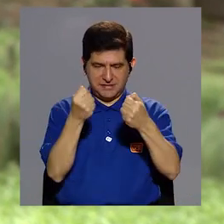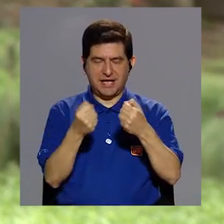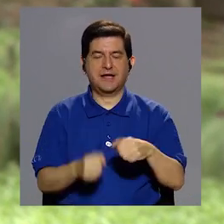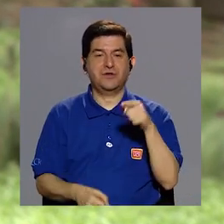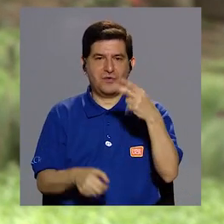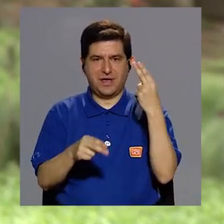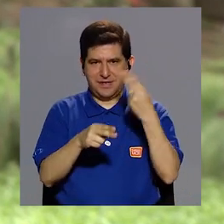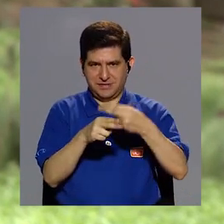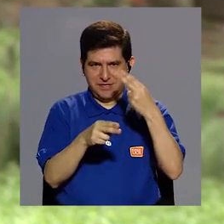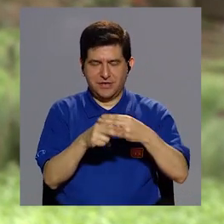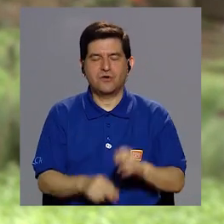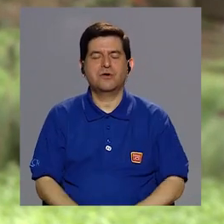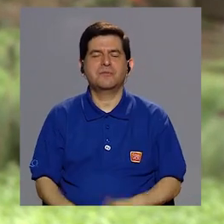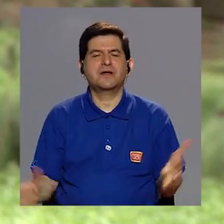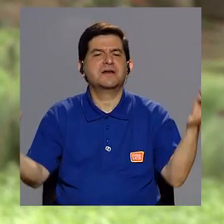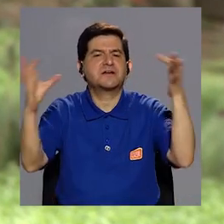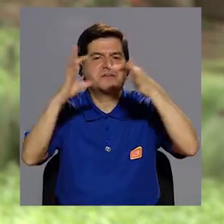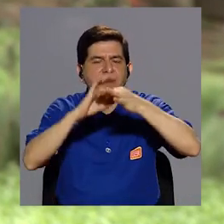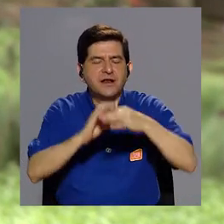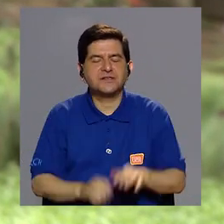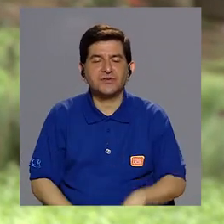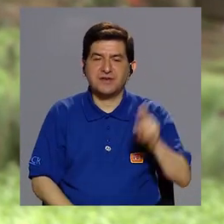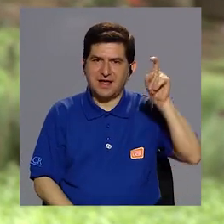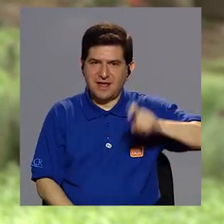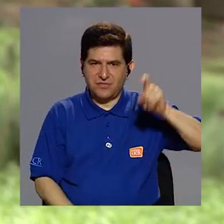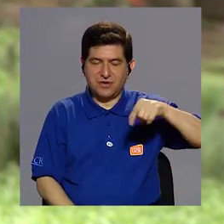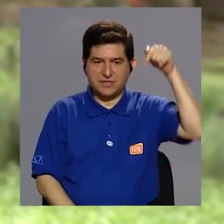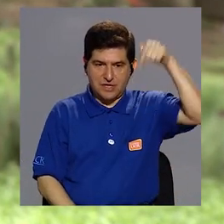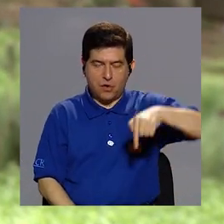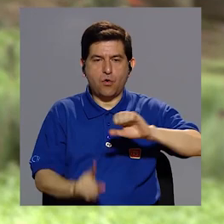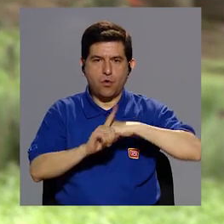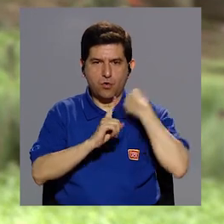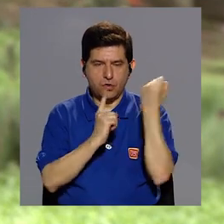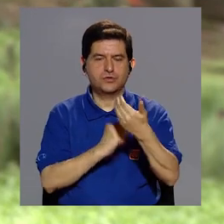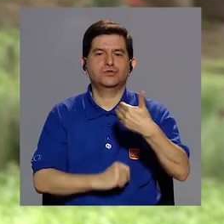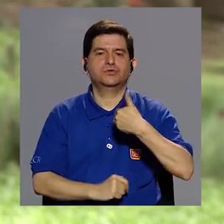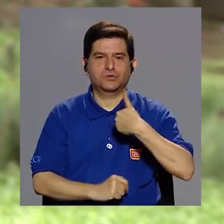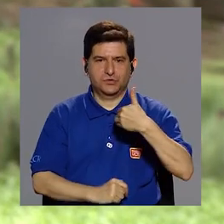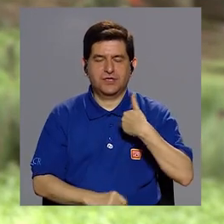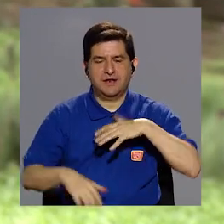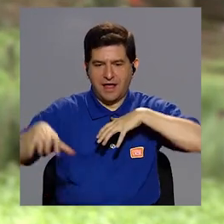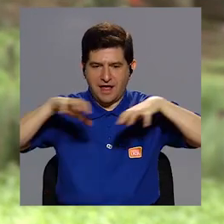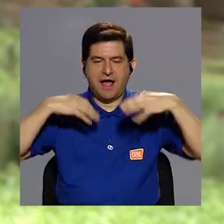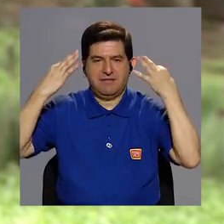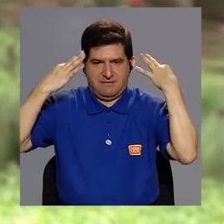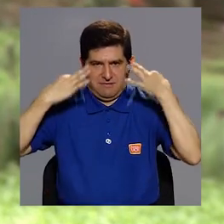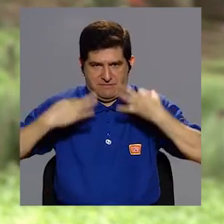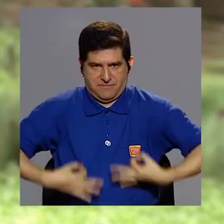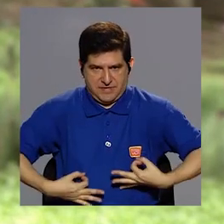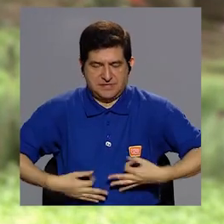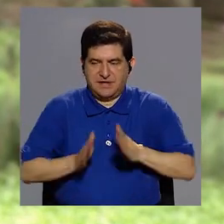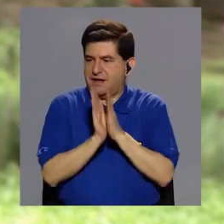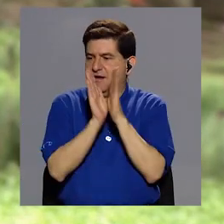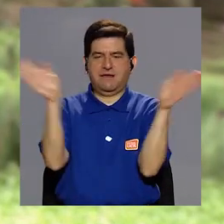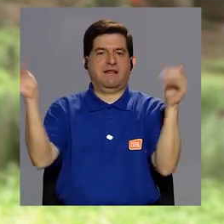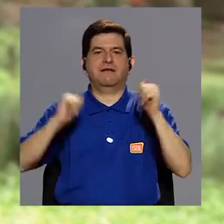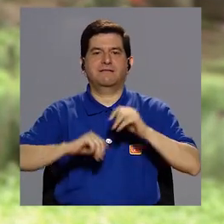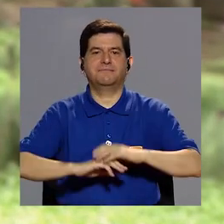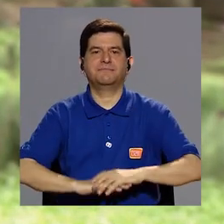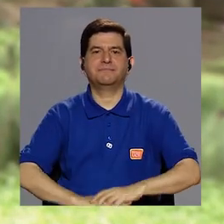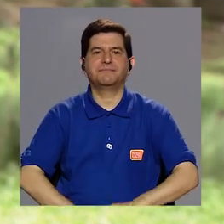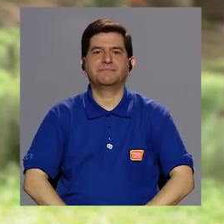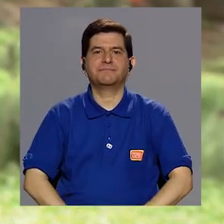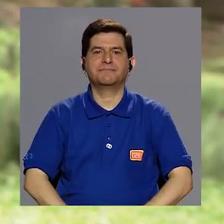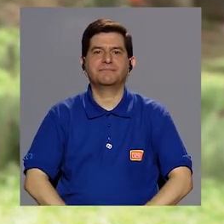sano, así es como lo hemos titulado, pues haciendo referencia a la necesidad que hoy como sociedad tenemos de la actividad física en términos generales.